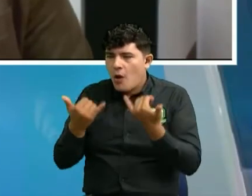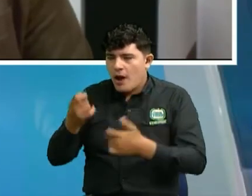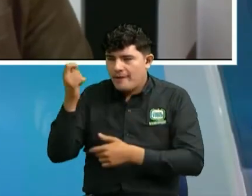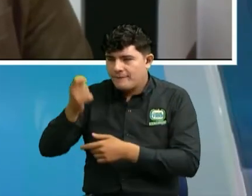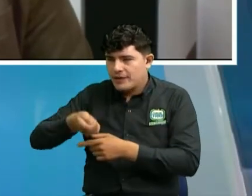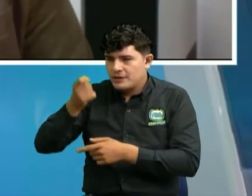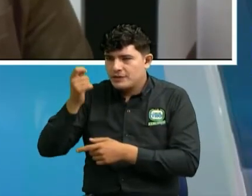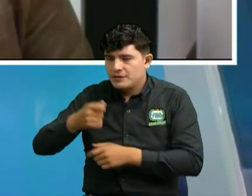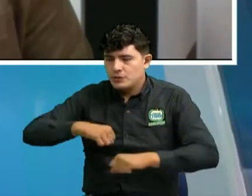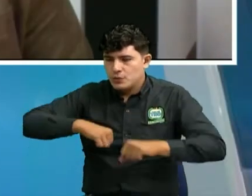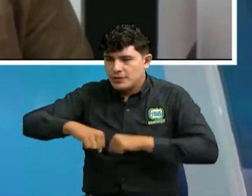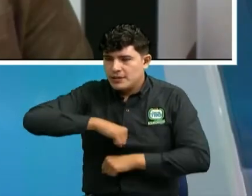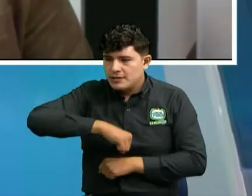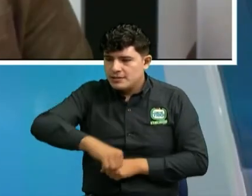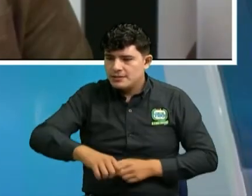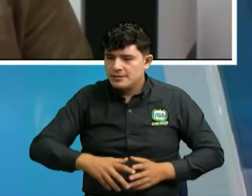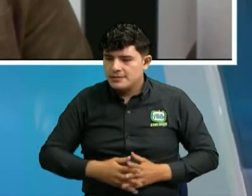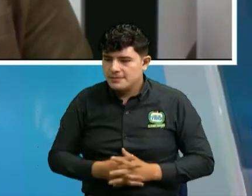este nuevo capítulo de Actúen Derecho